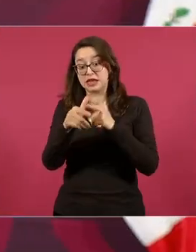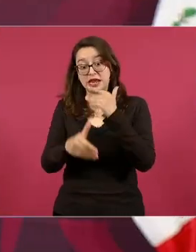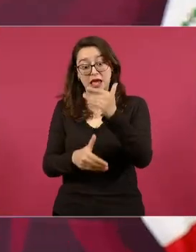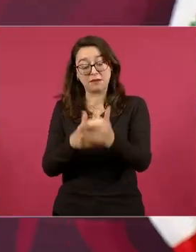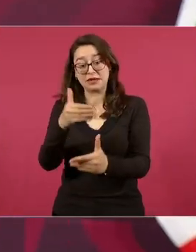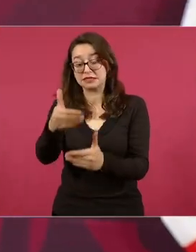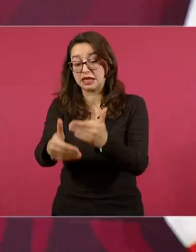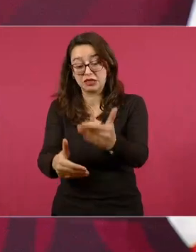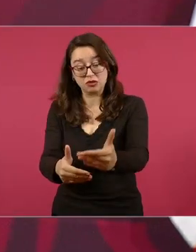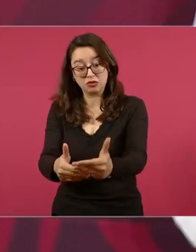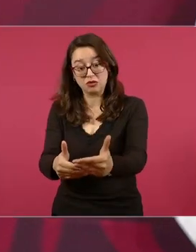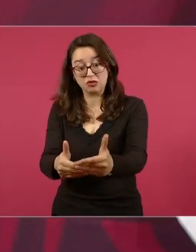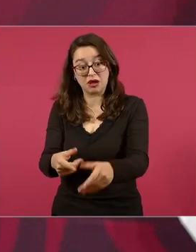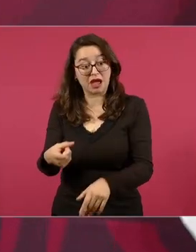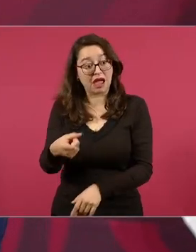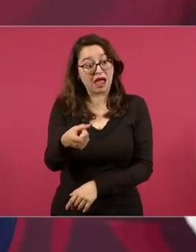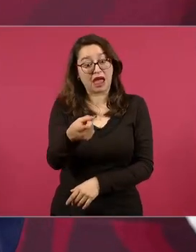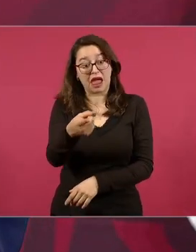conservadores